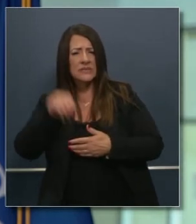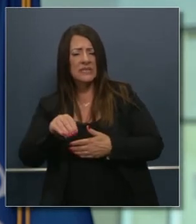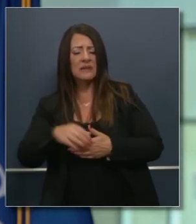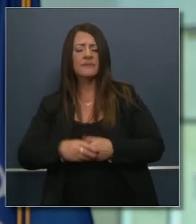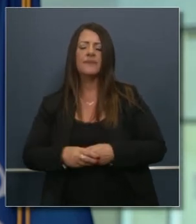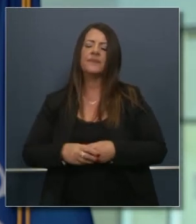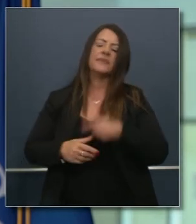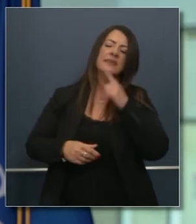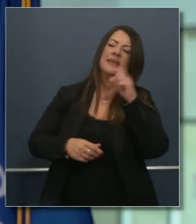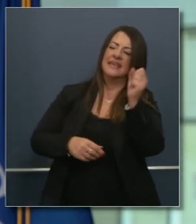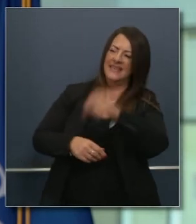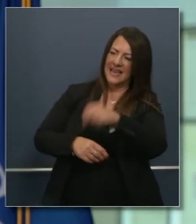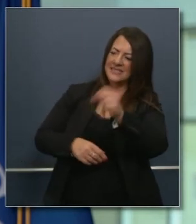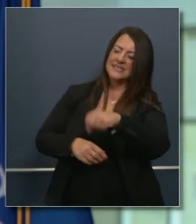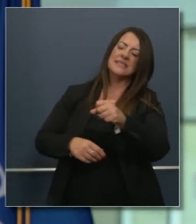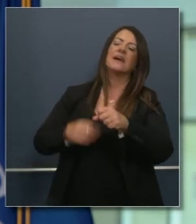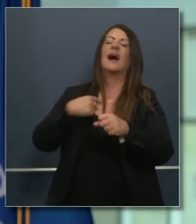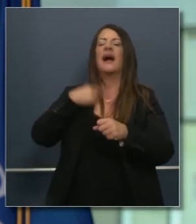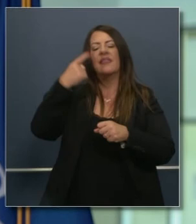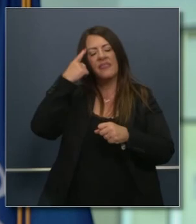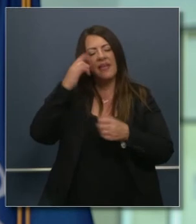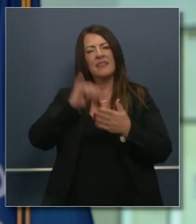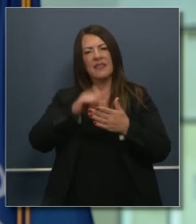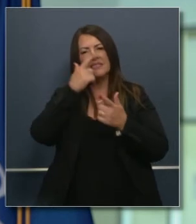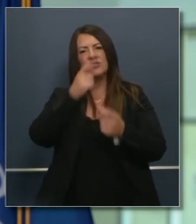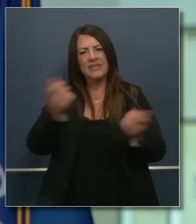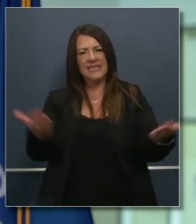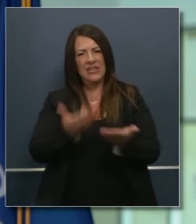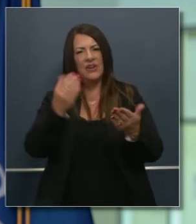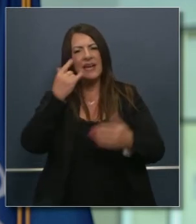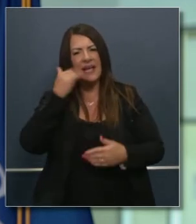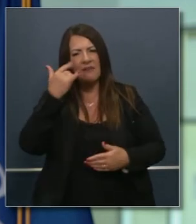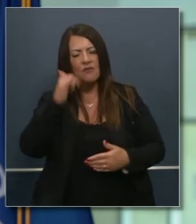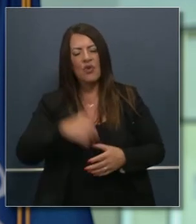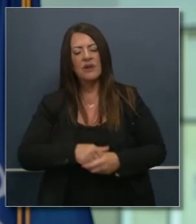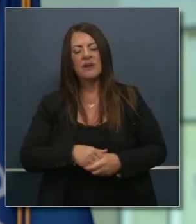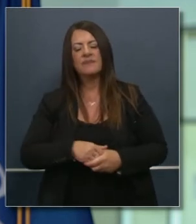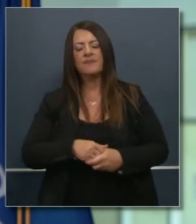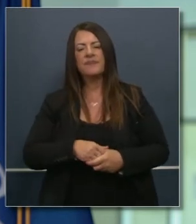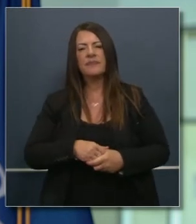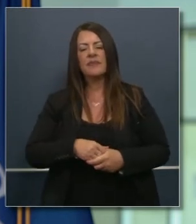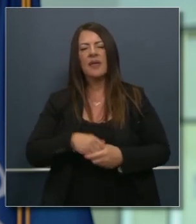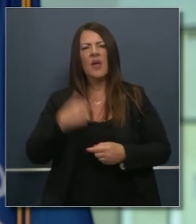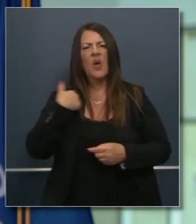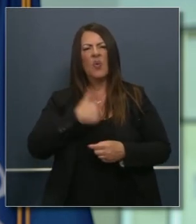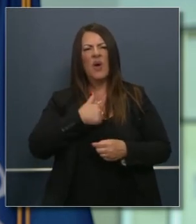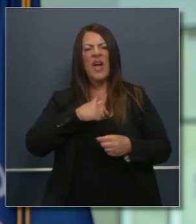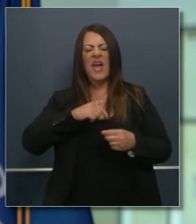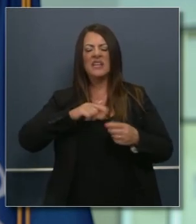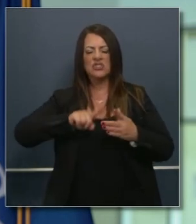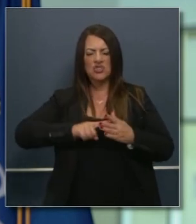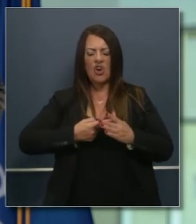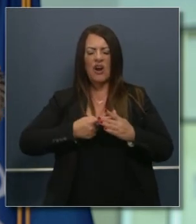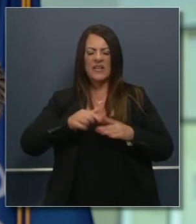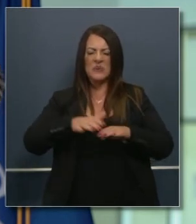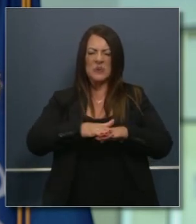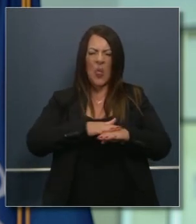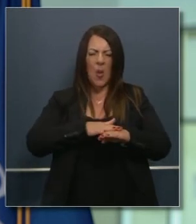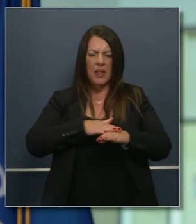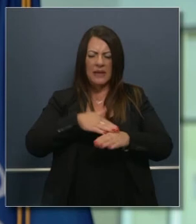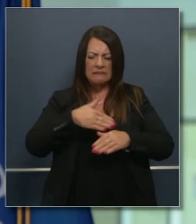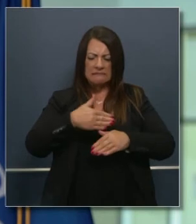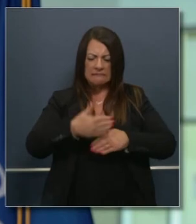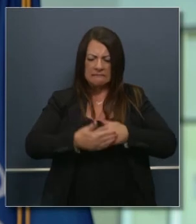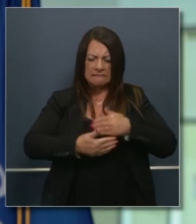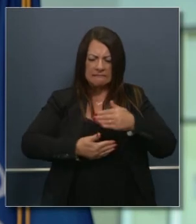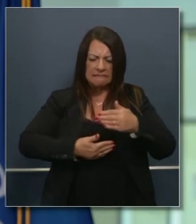creo que la tasa de 6.2% de infectados es un número positivo tal vez empezamos un poco más tarde